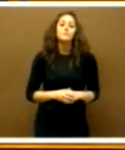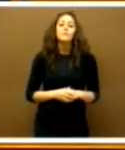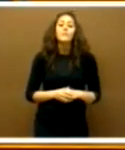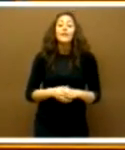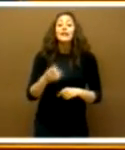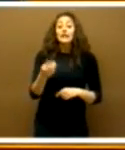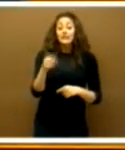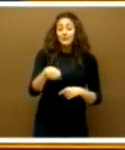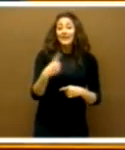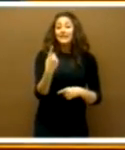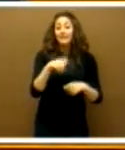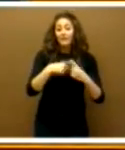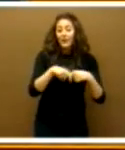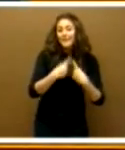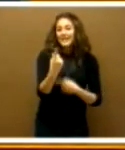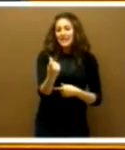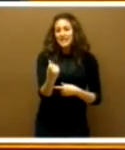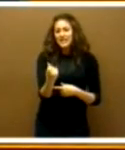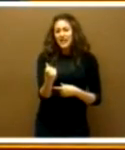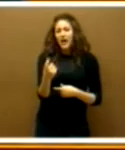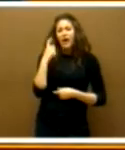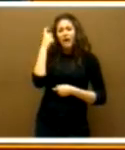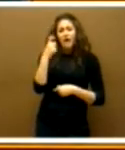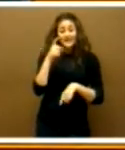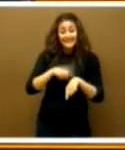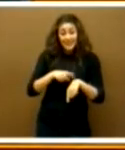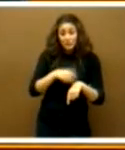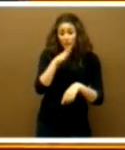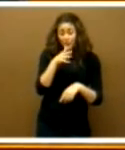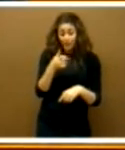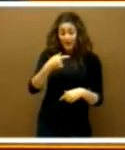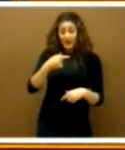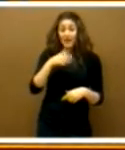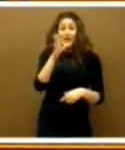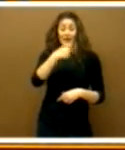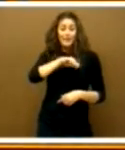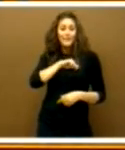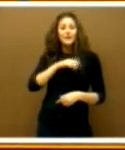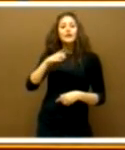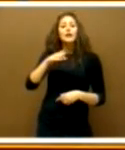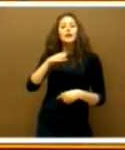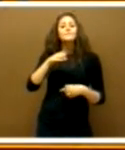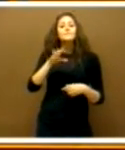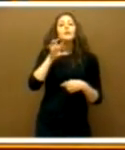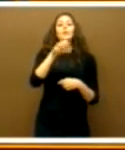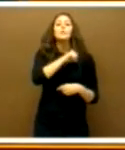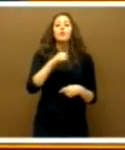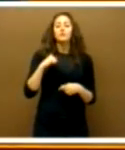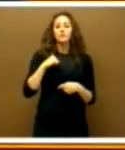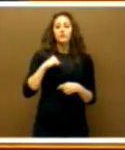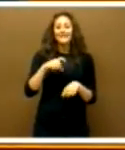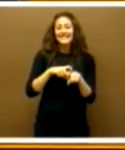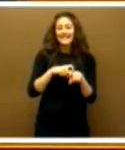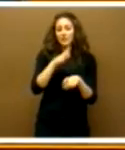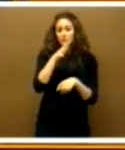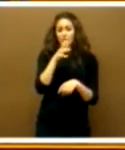Y necesita tiempo, porque, mire, España y nuestra comunidad autónoma, pues, se caracterizan por ser el